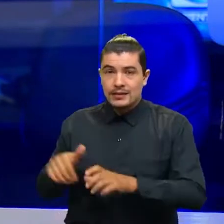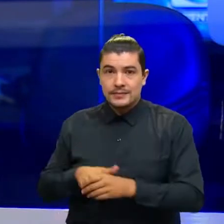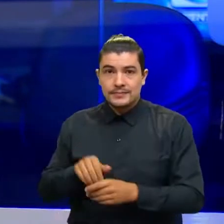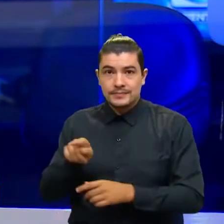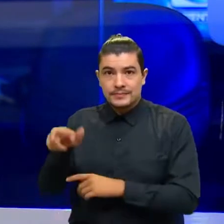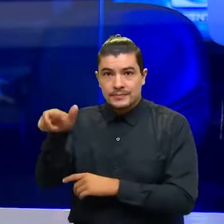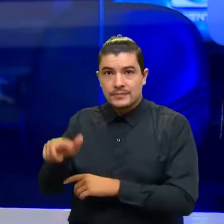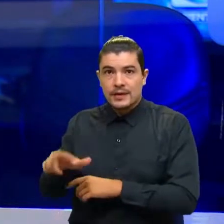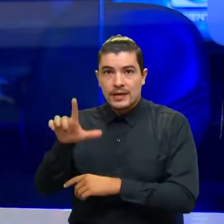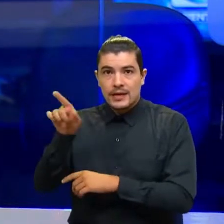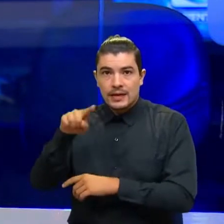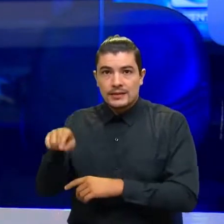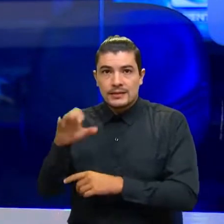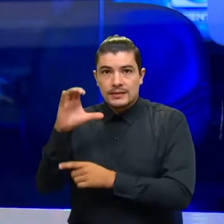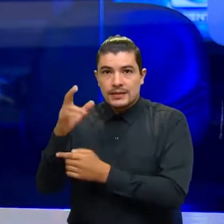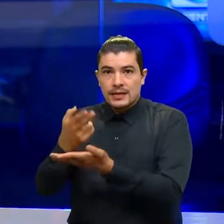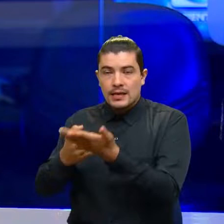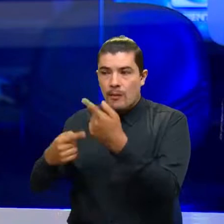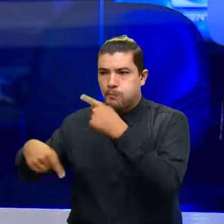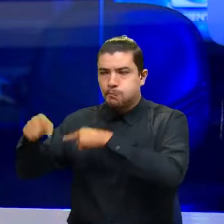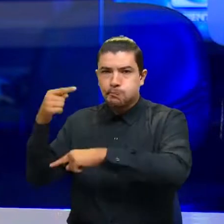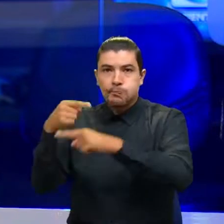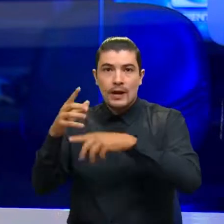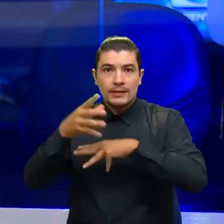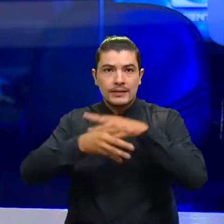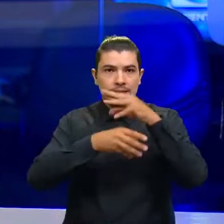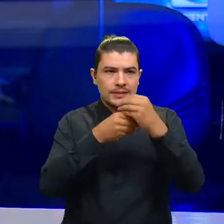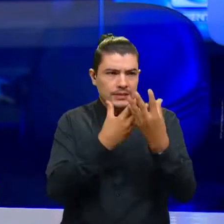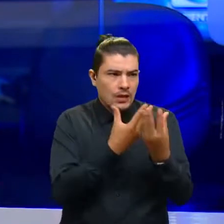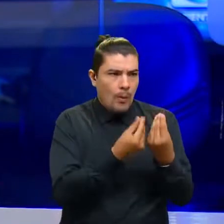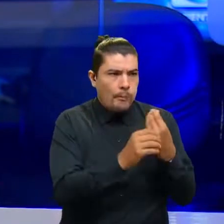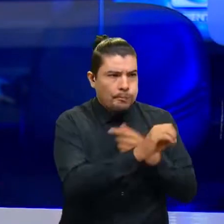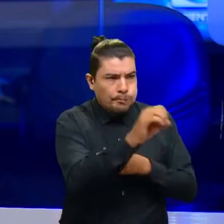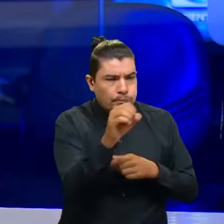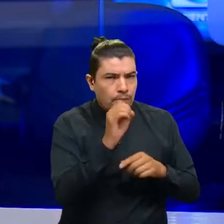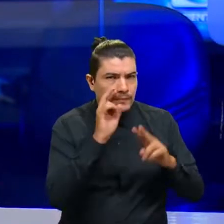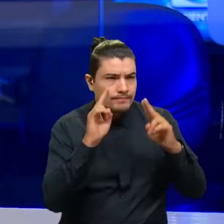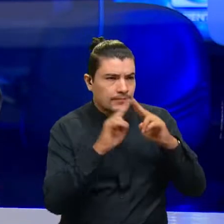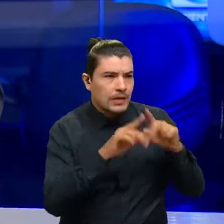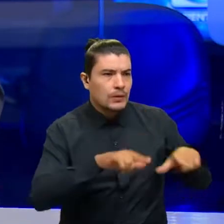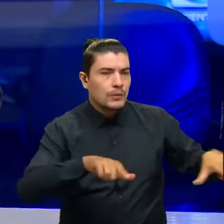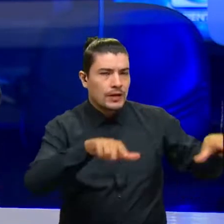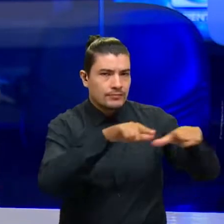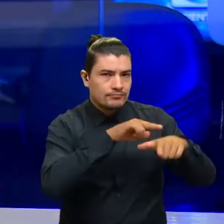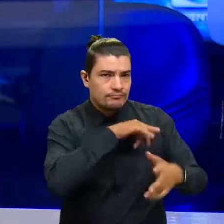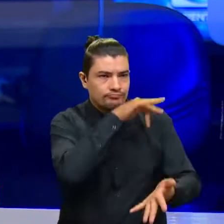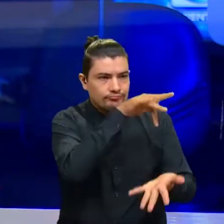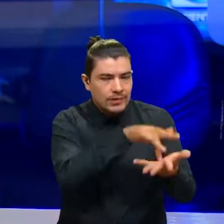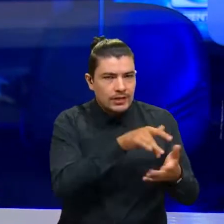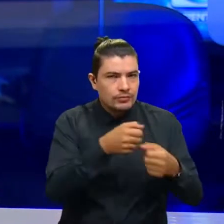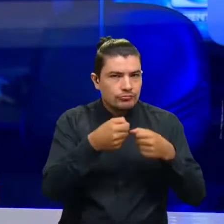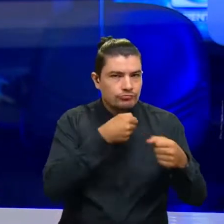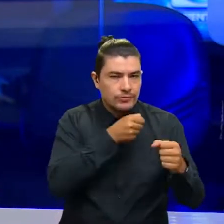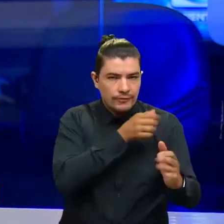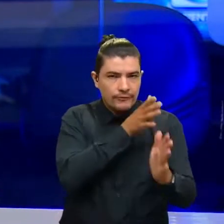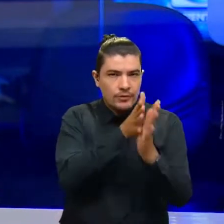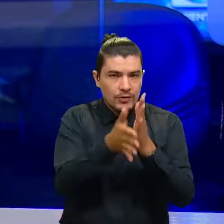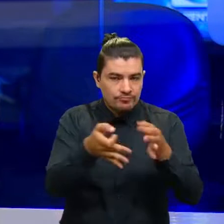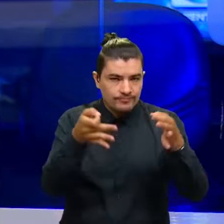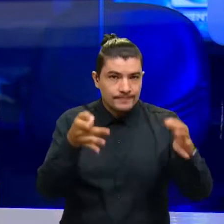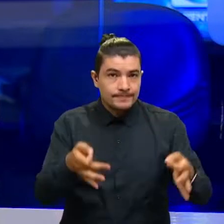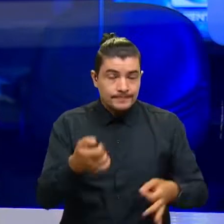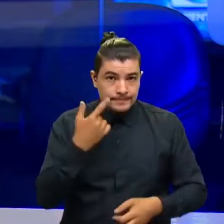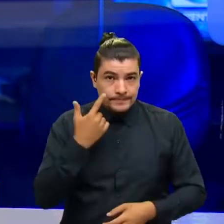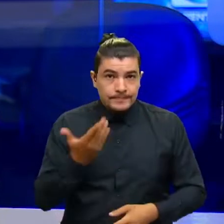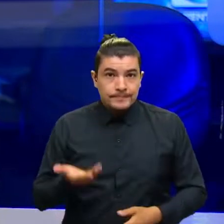vemos a Alejandro Álvarez con la lengua de señas y nuestros compañeros ya están en el lugar donde a esta hora surge la información. Y mucha atención porque